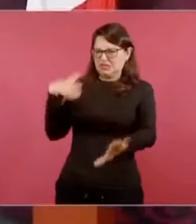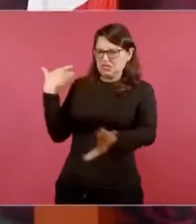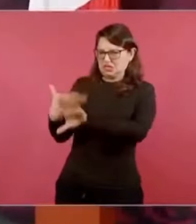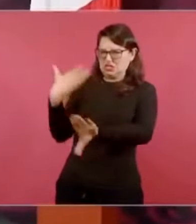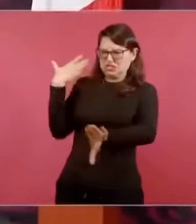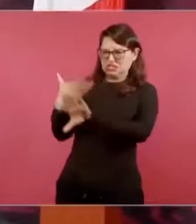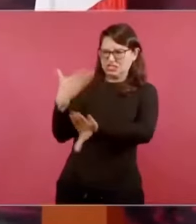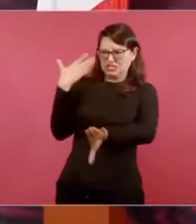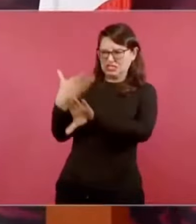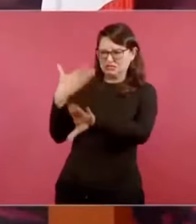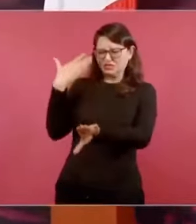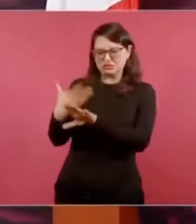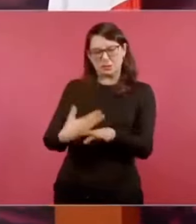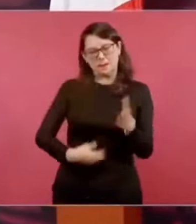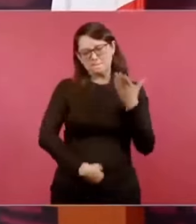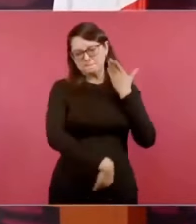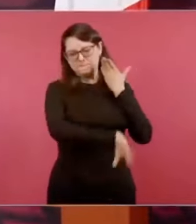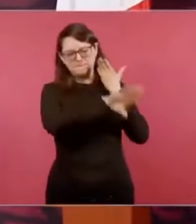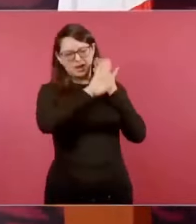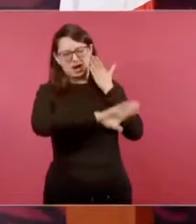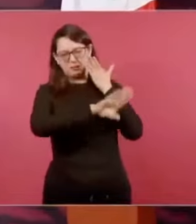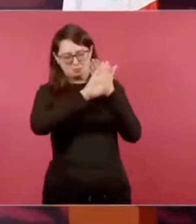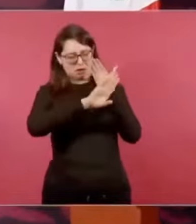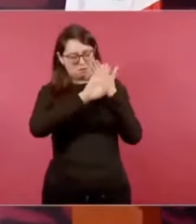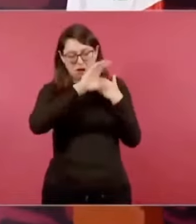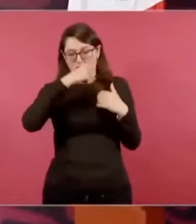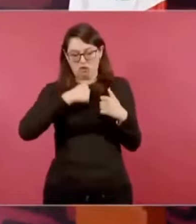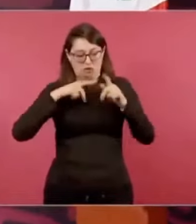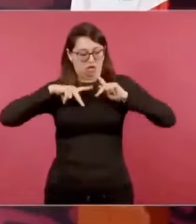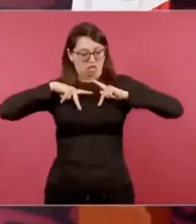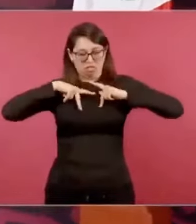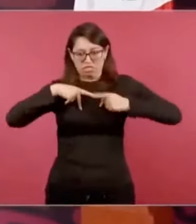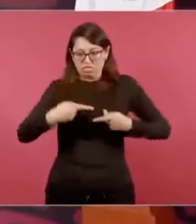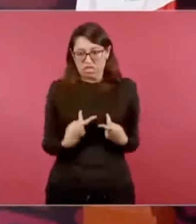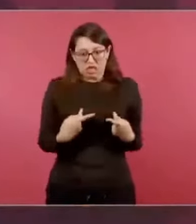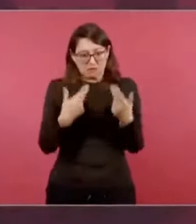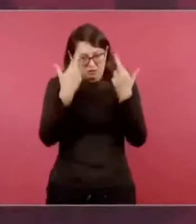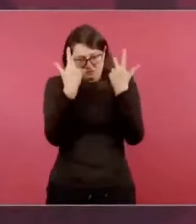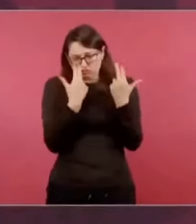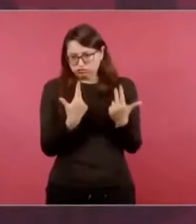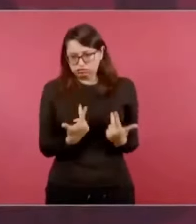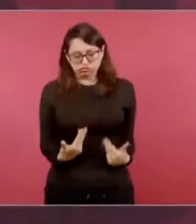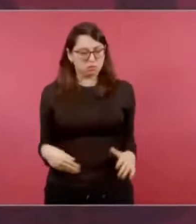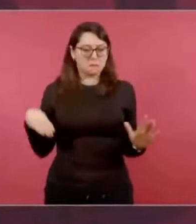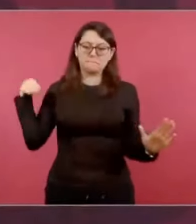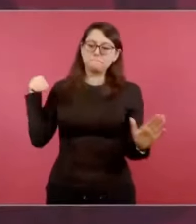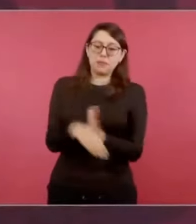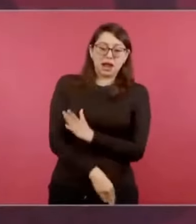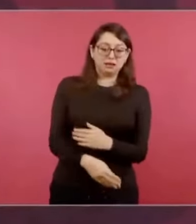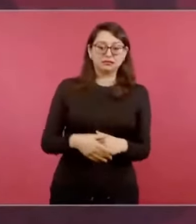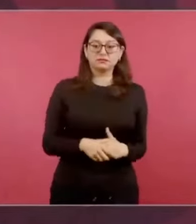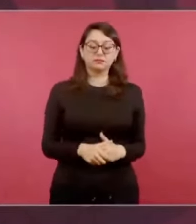atacarnos todos los días, todos los días, todos los días,